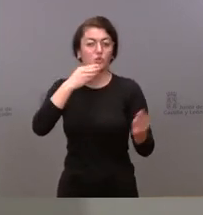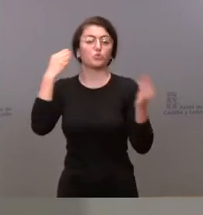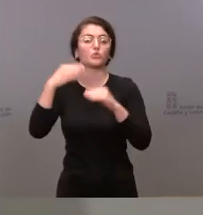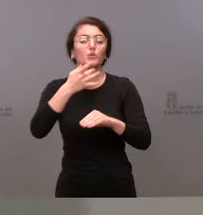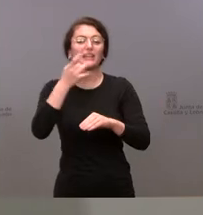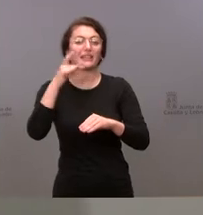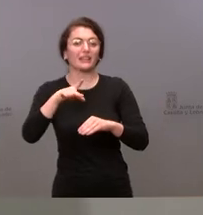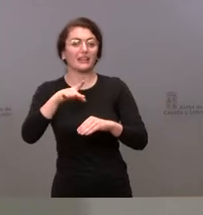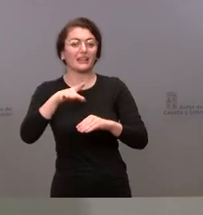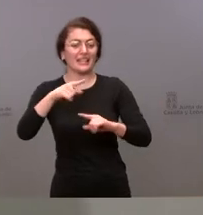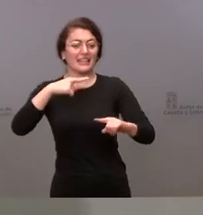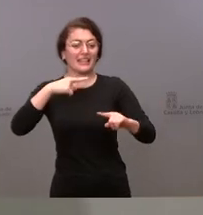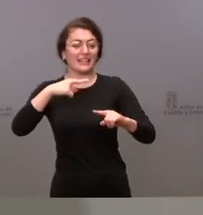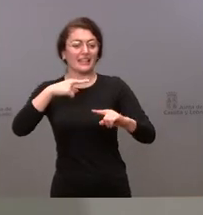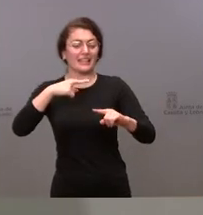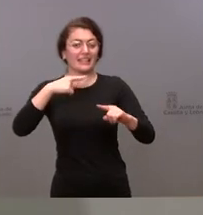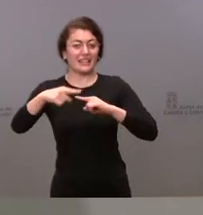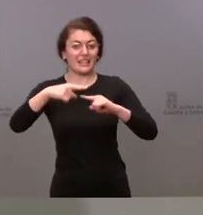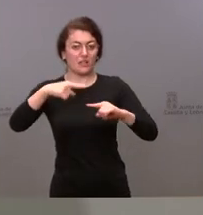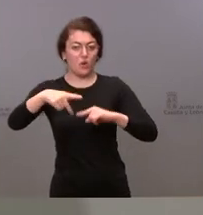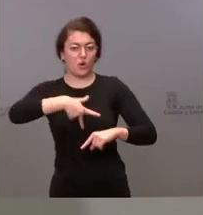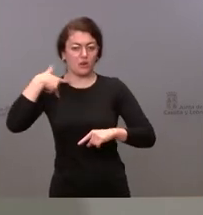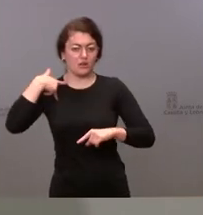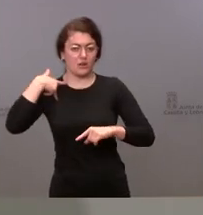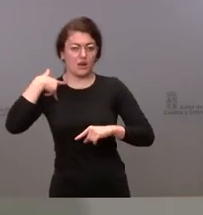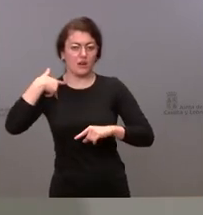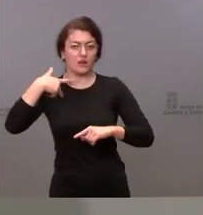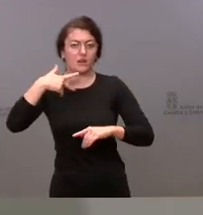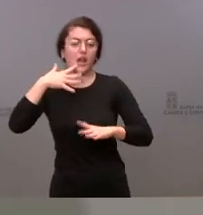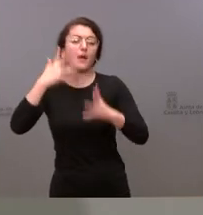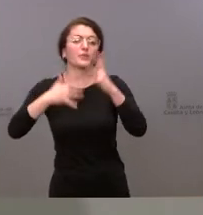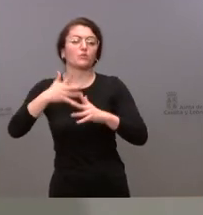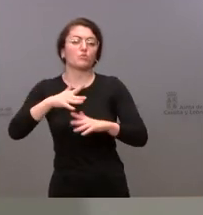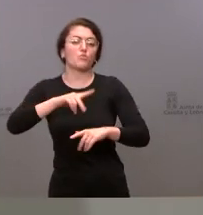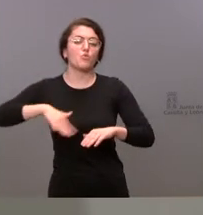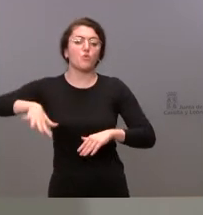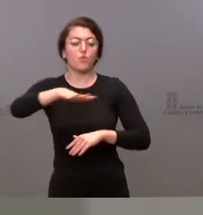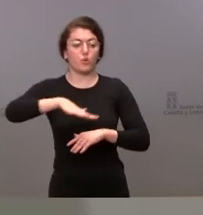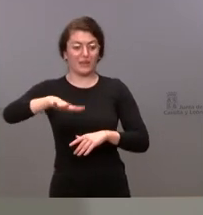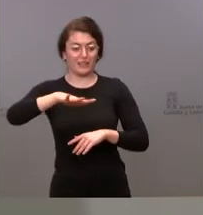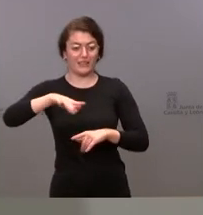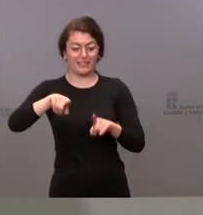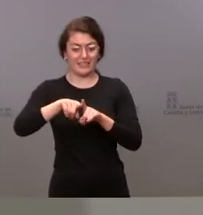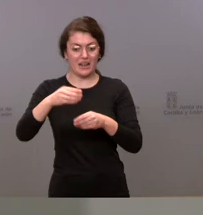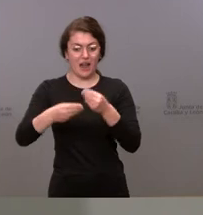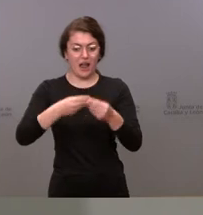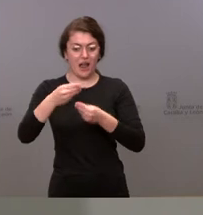y del Director General de Transparencia y el Director General de Administración Local de la Consejería de Presidencia acumulará las funciones del Director General de